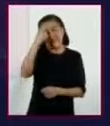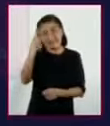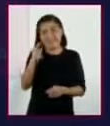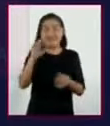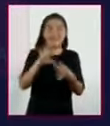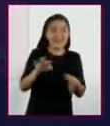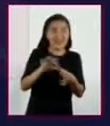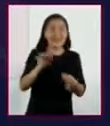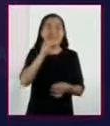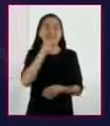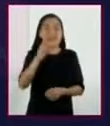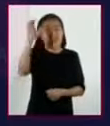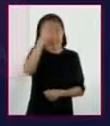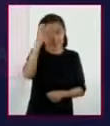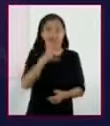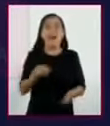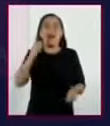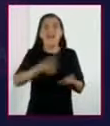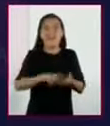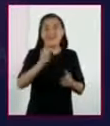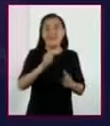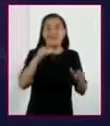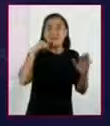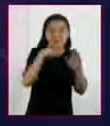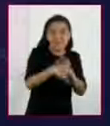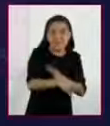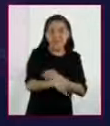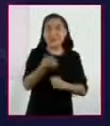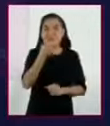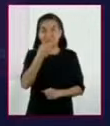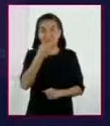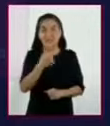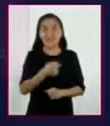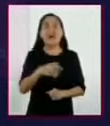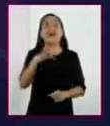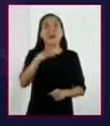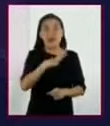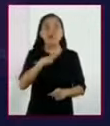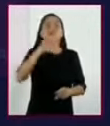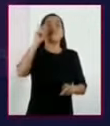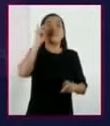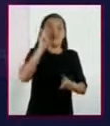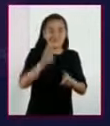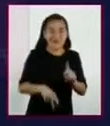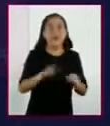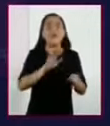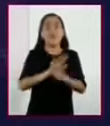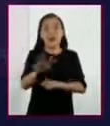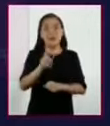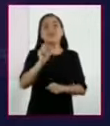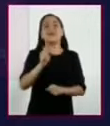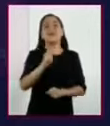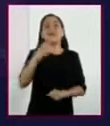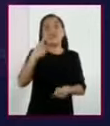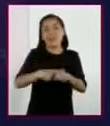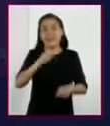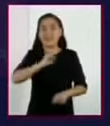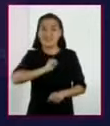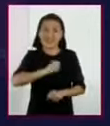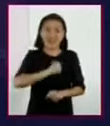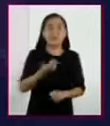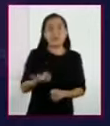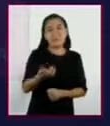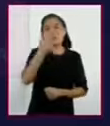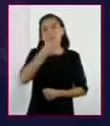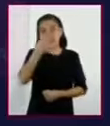que, aunque la ciencia ha tenido avances en la medicina, aún están pendientes los tratamientos para enfermedades como el sida y